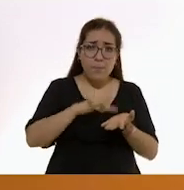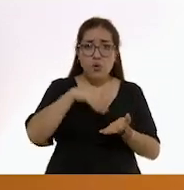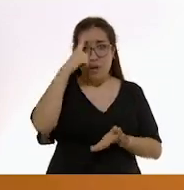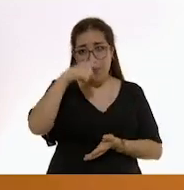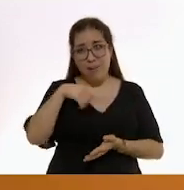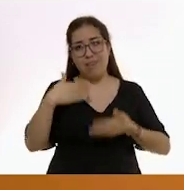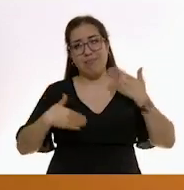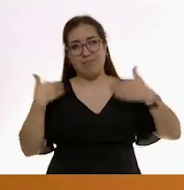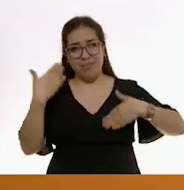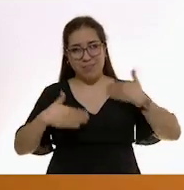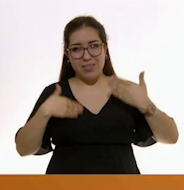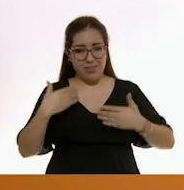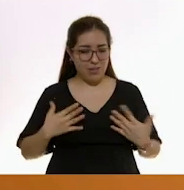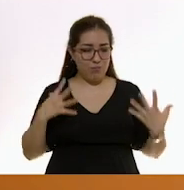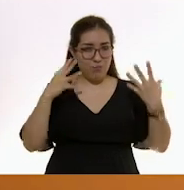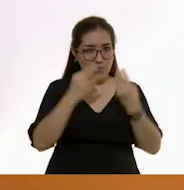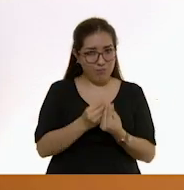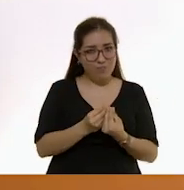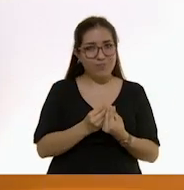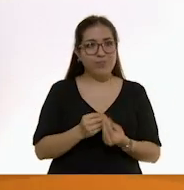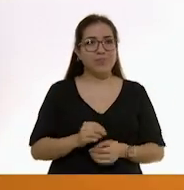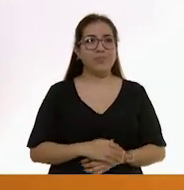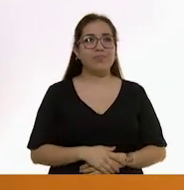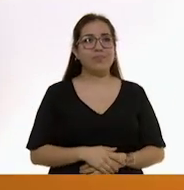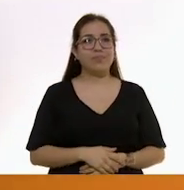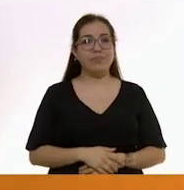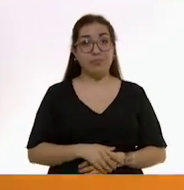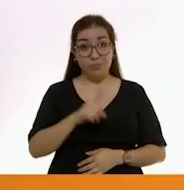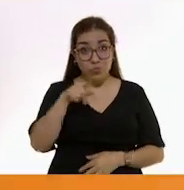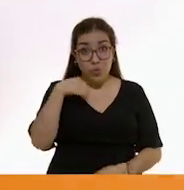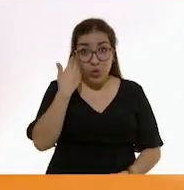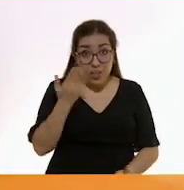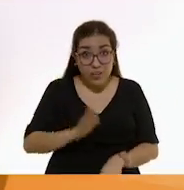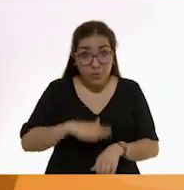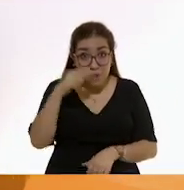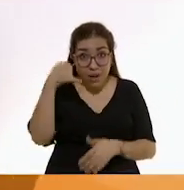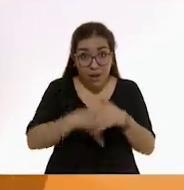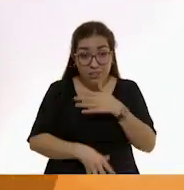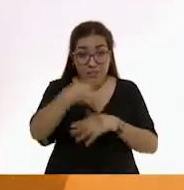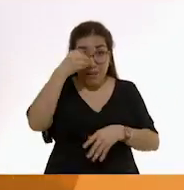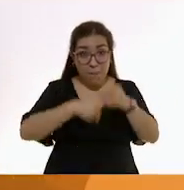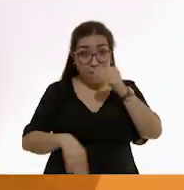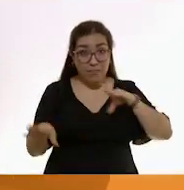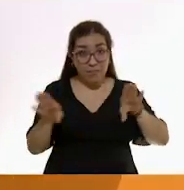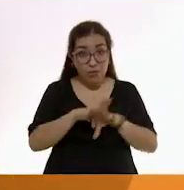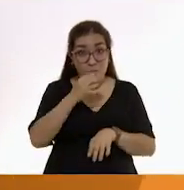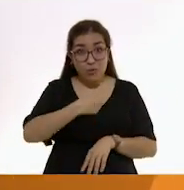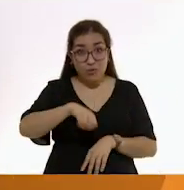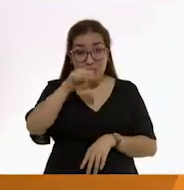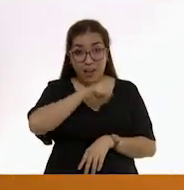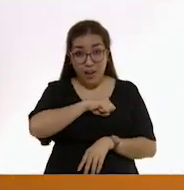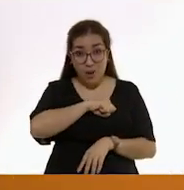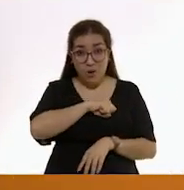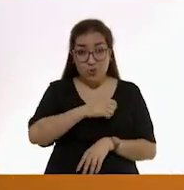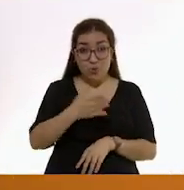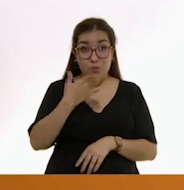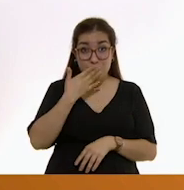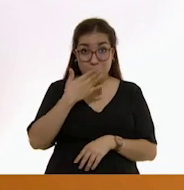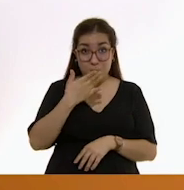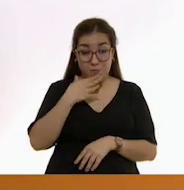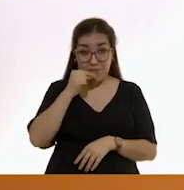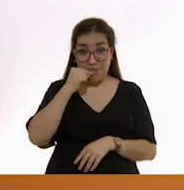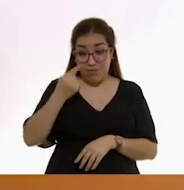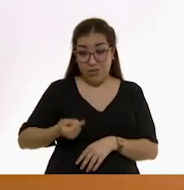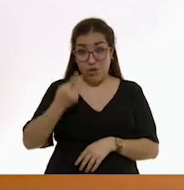convivencia al momento de comer. ¿Quieres aprender más sobre cómo alimentar a los menores de 3 años?